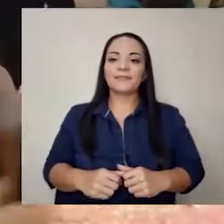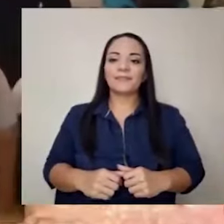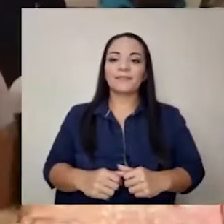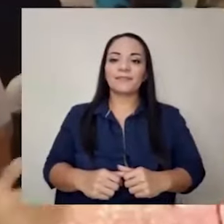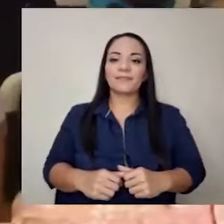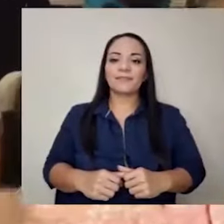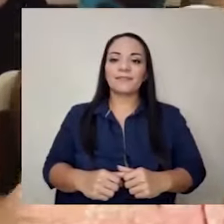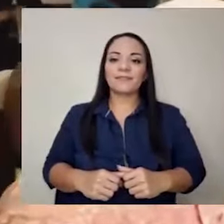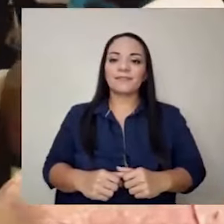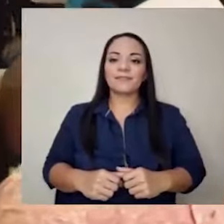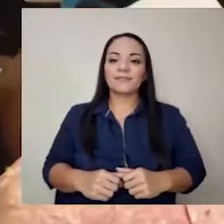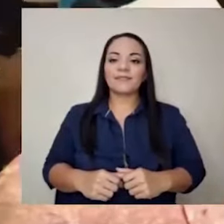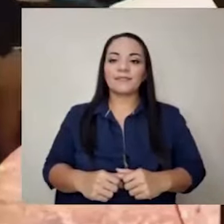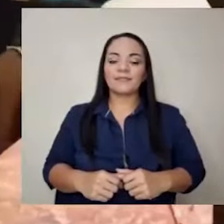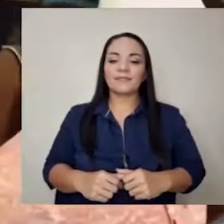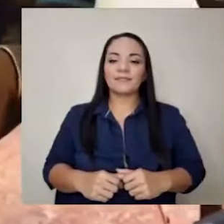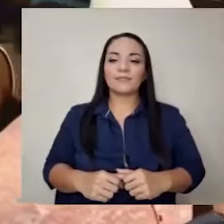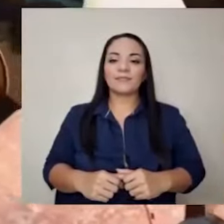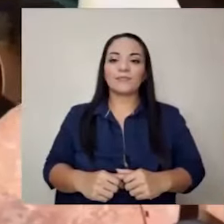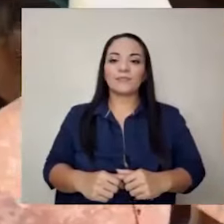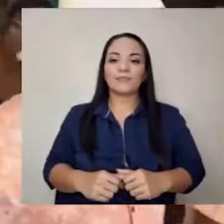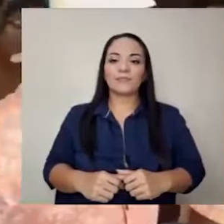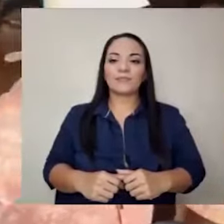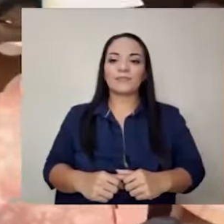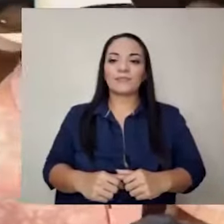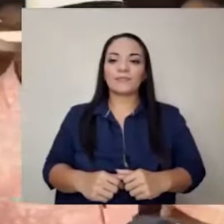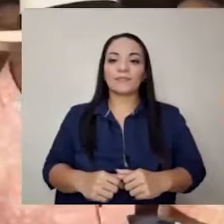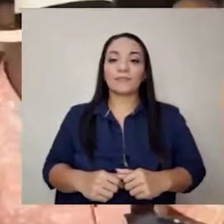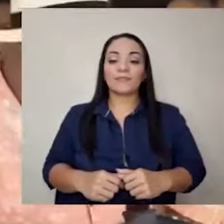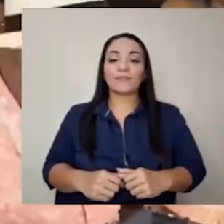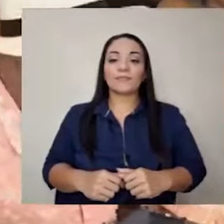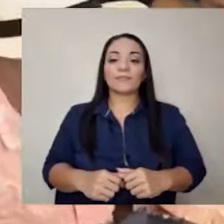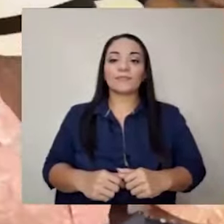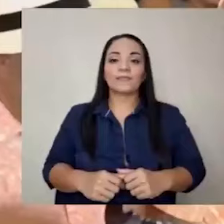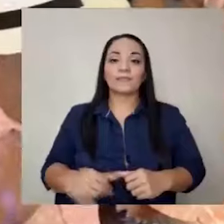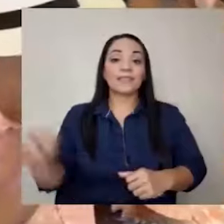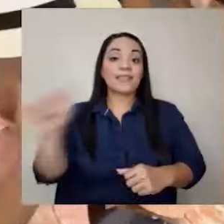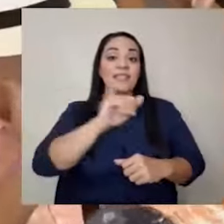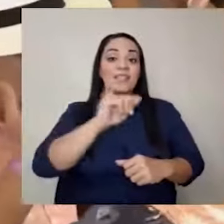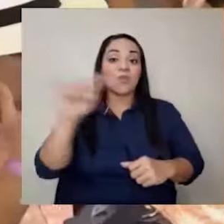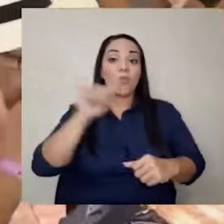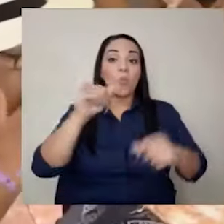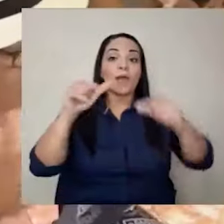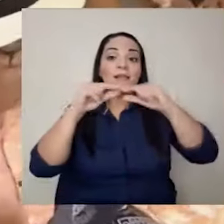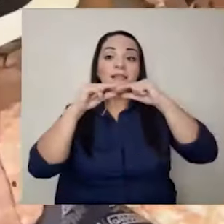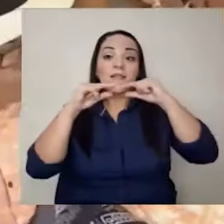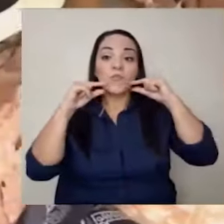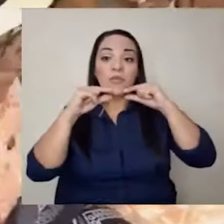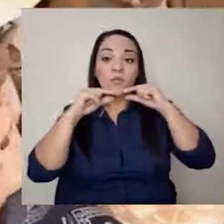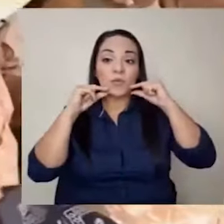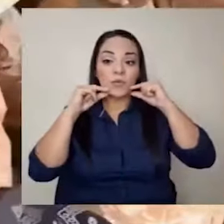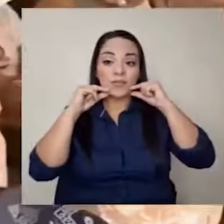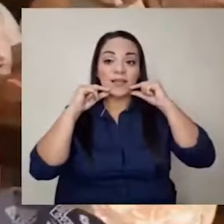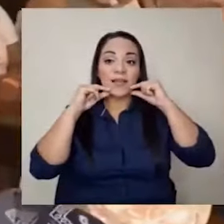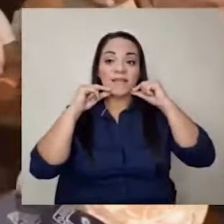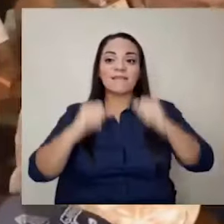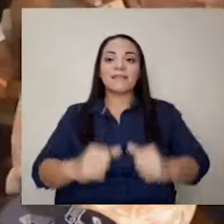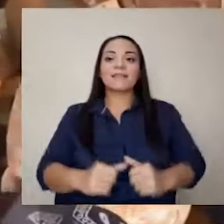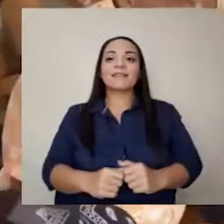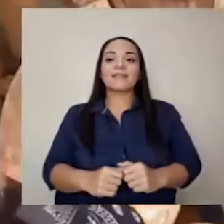Al igual que Rodrigo Chávez, mis